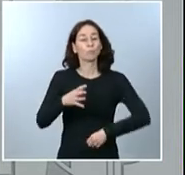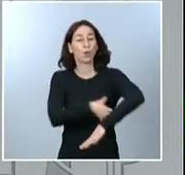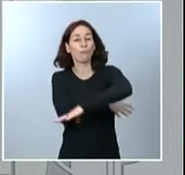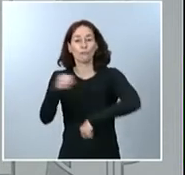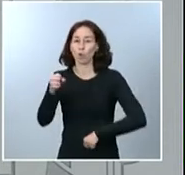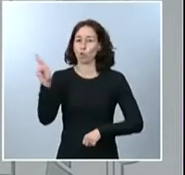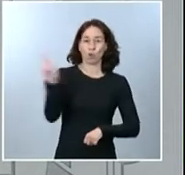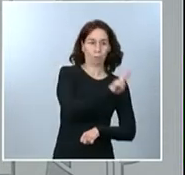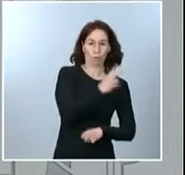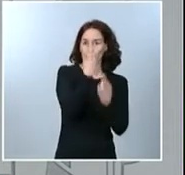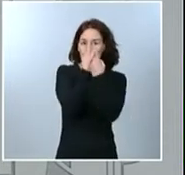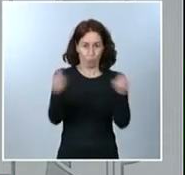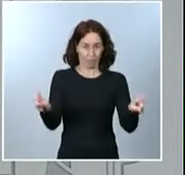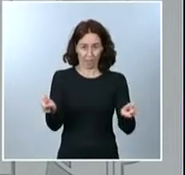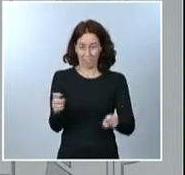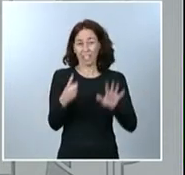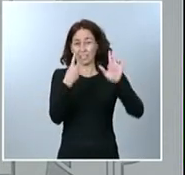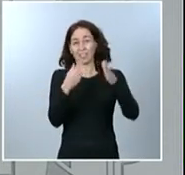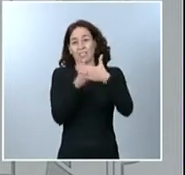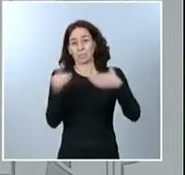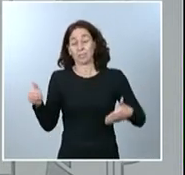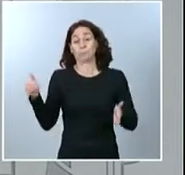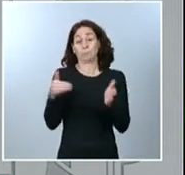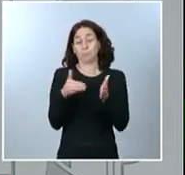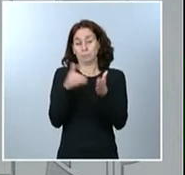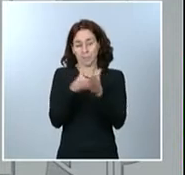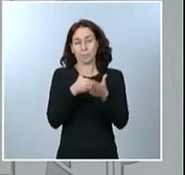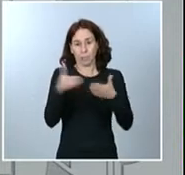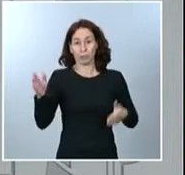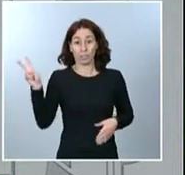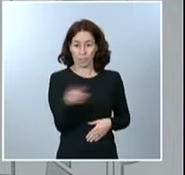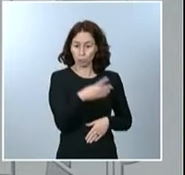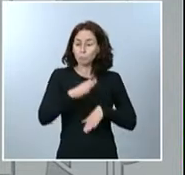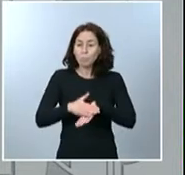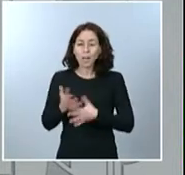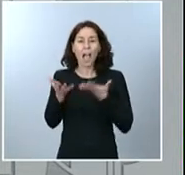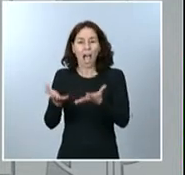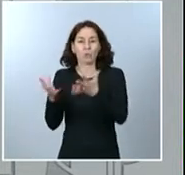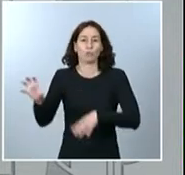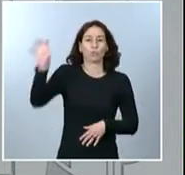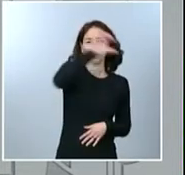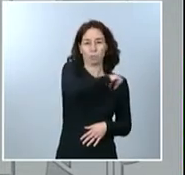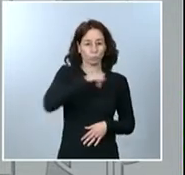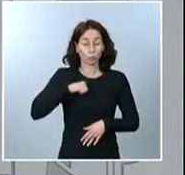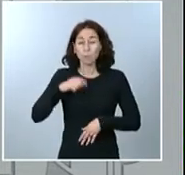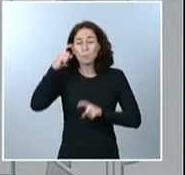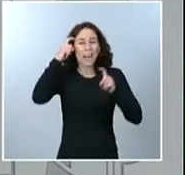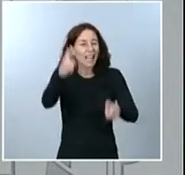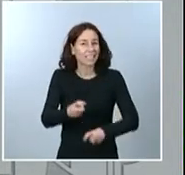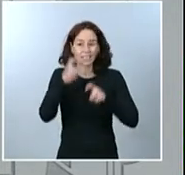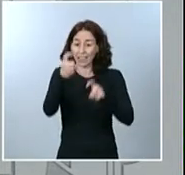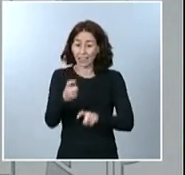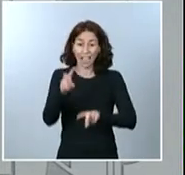millones de euros, un fondo para ayudarles a las comunidades autónomas, a los gobernantes de las comunidades autónomas a combatir los efectos de la pandemia,